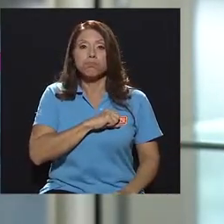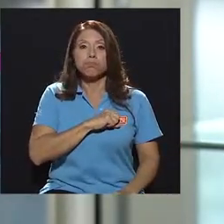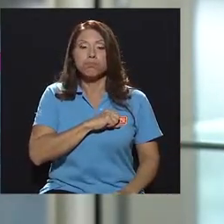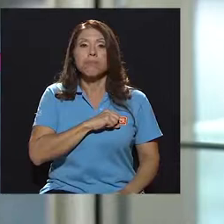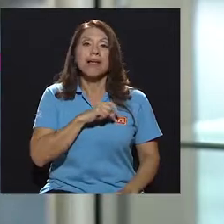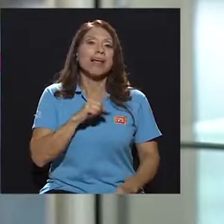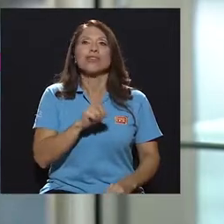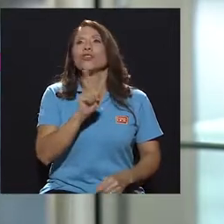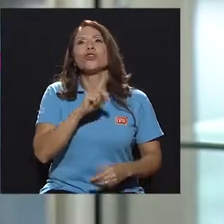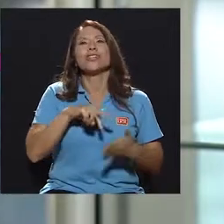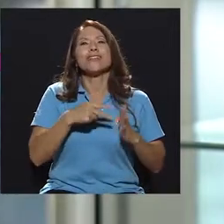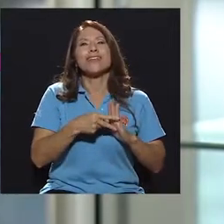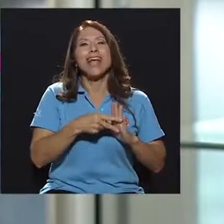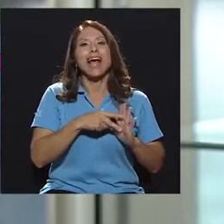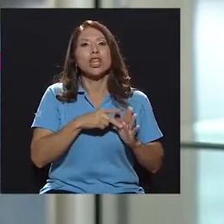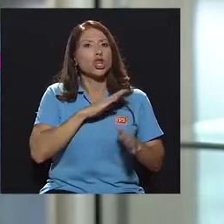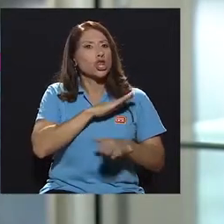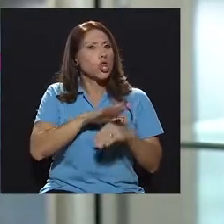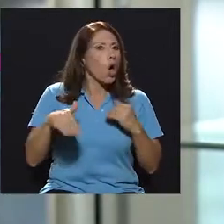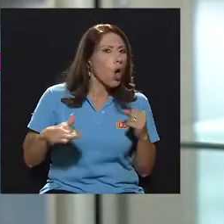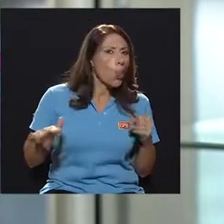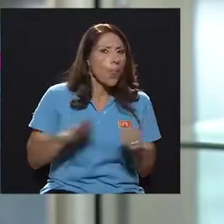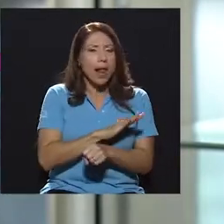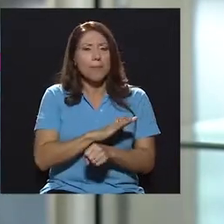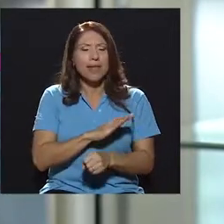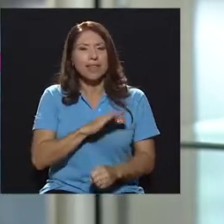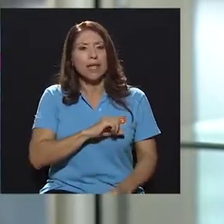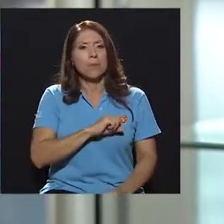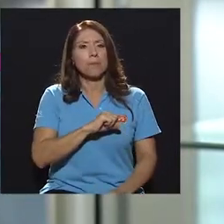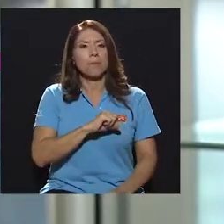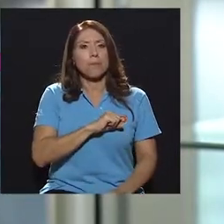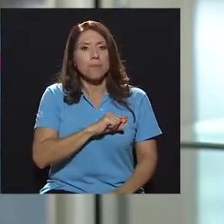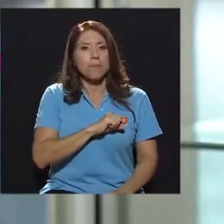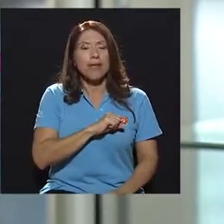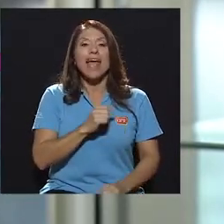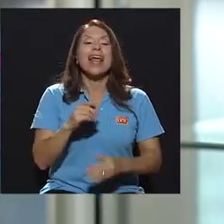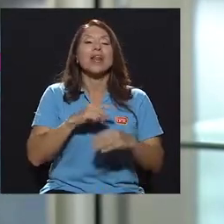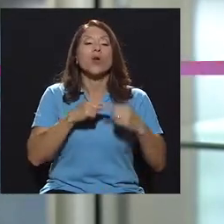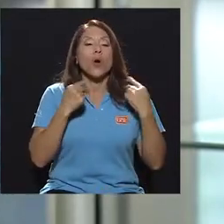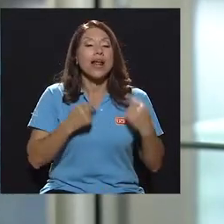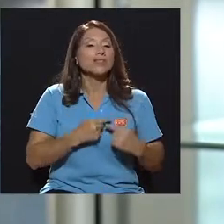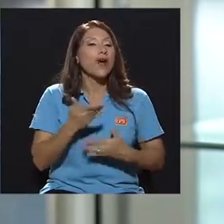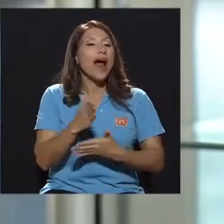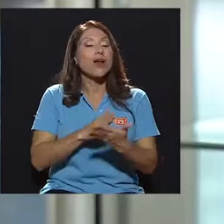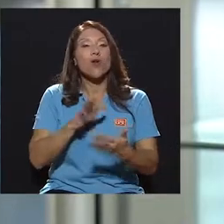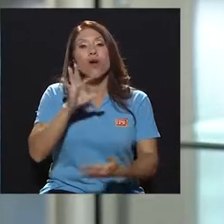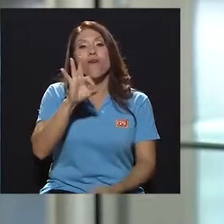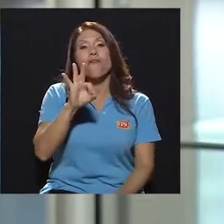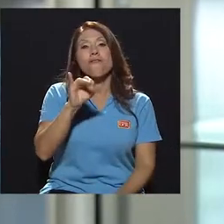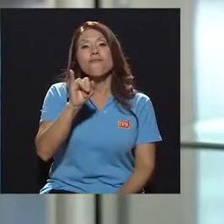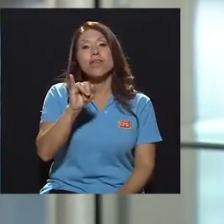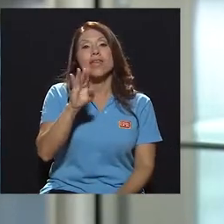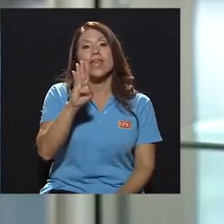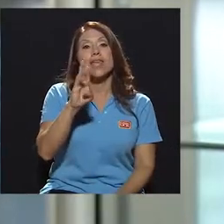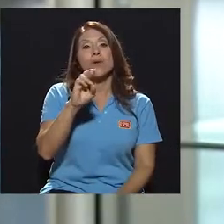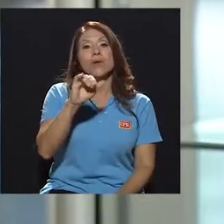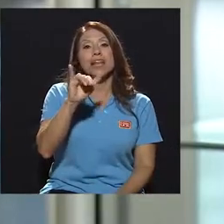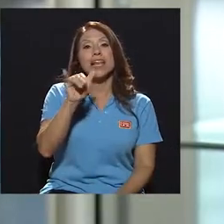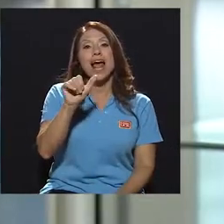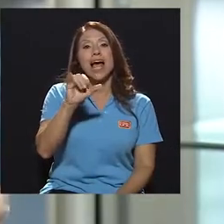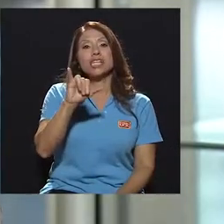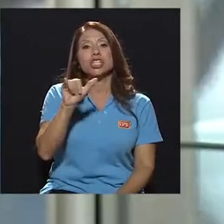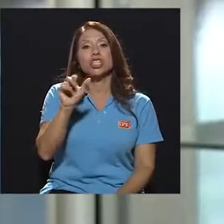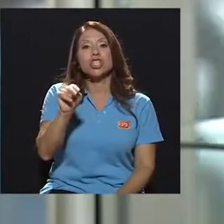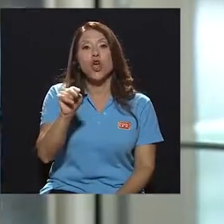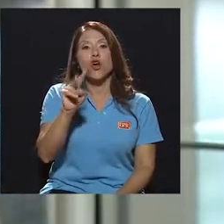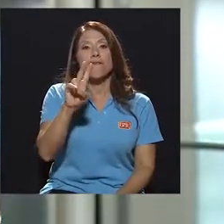nos vamos a la realidad, no es que el corazón se detiene por completo. El corazón empieza a hacer algo que se llama una fibrilación ventricular, que lo que hace es empezar a temblar